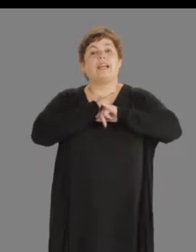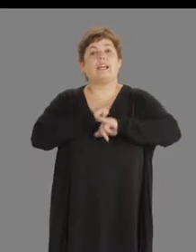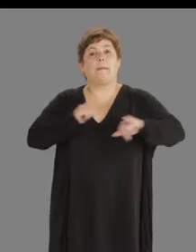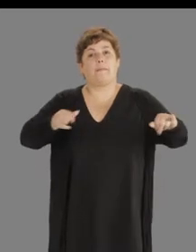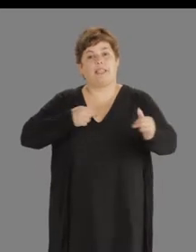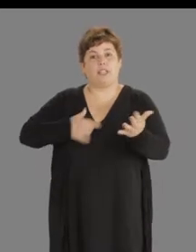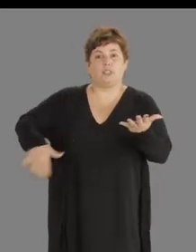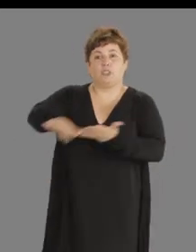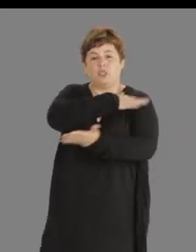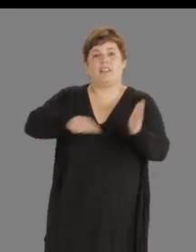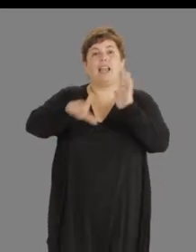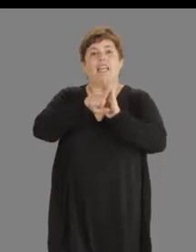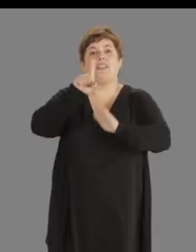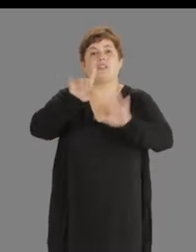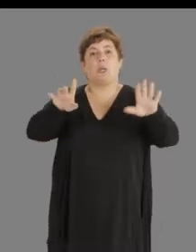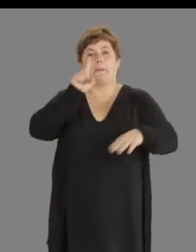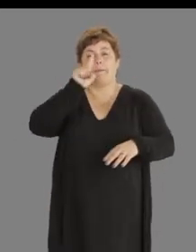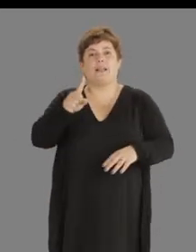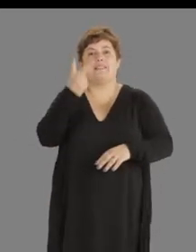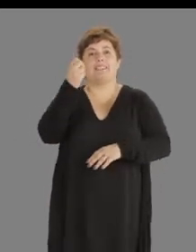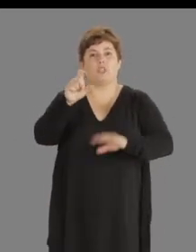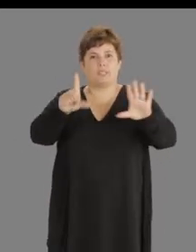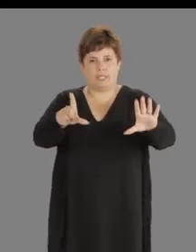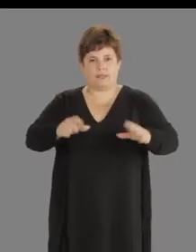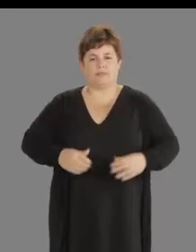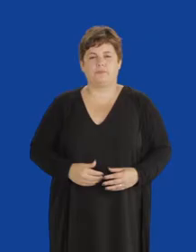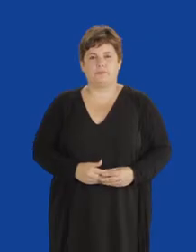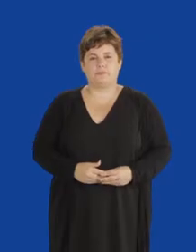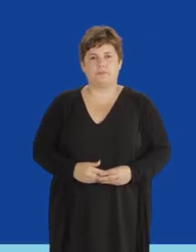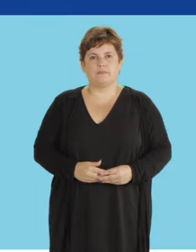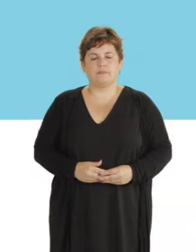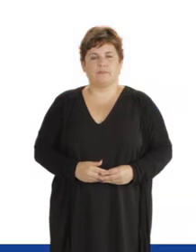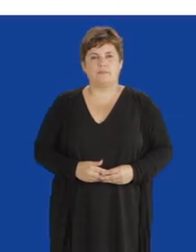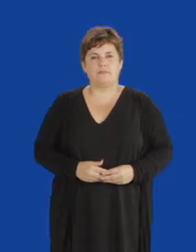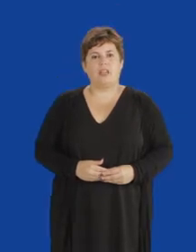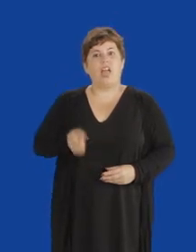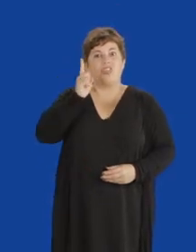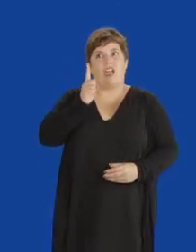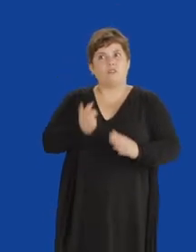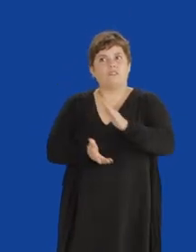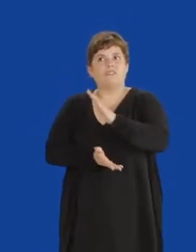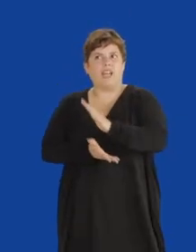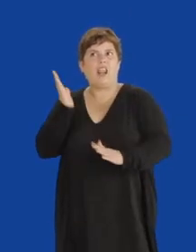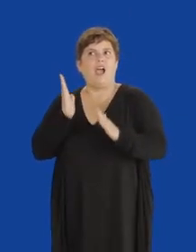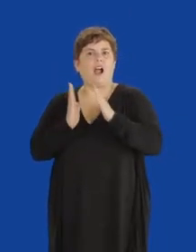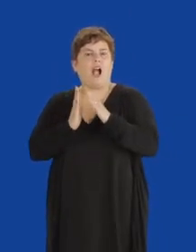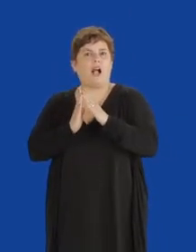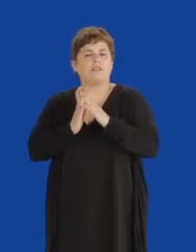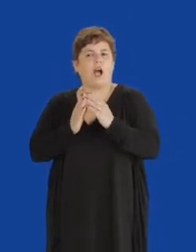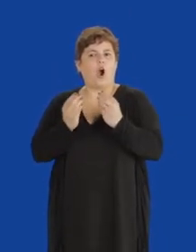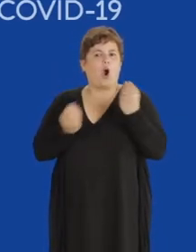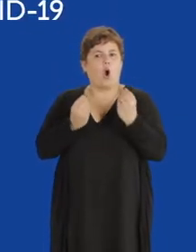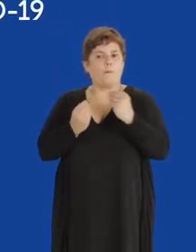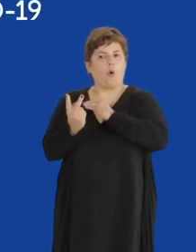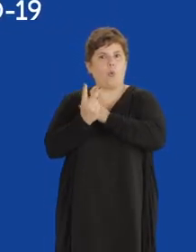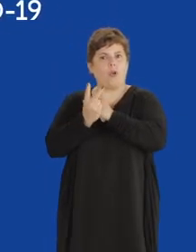Campaña de Bien Público en el marco de la Ley 19.307. Si no tengo otra alternativa que salir de